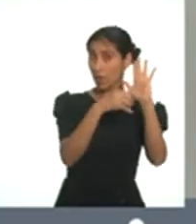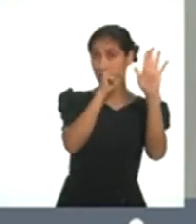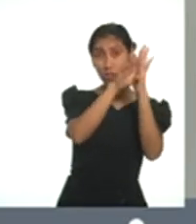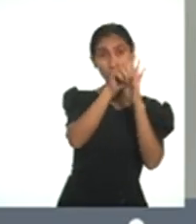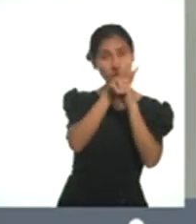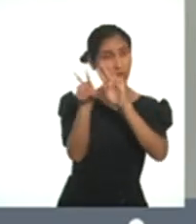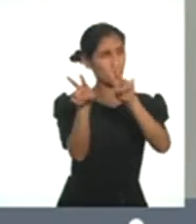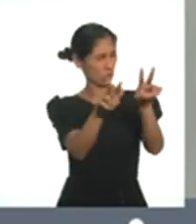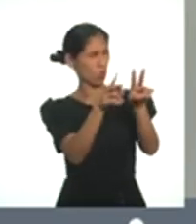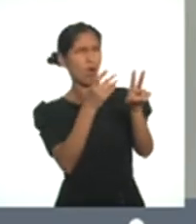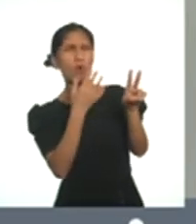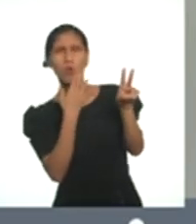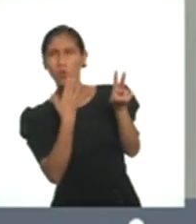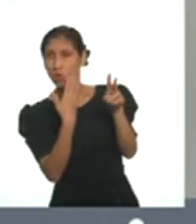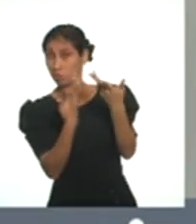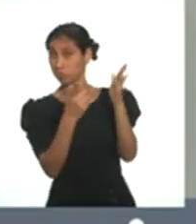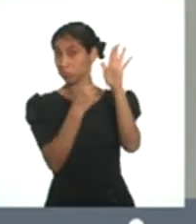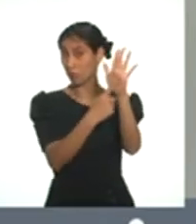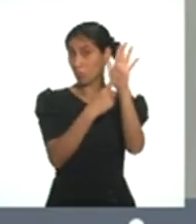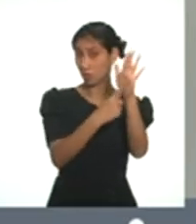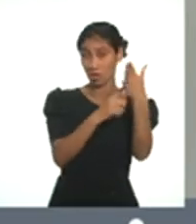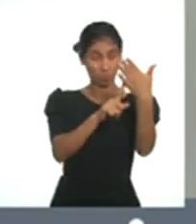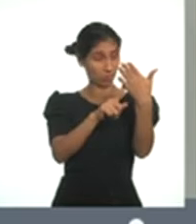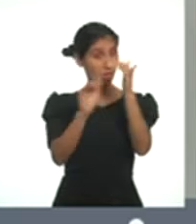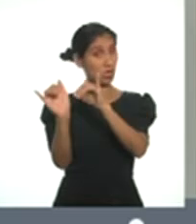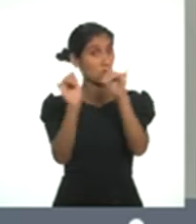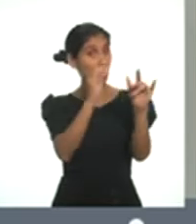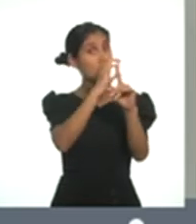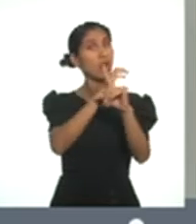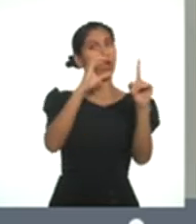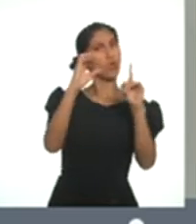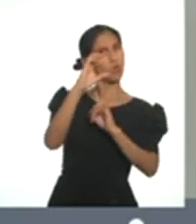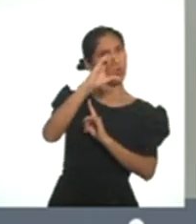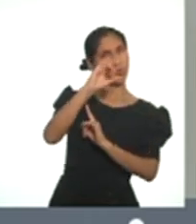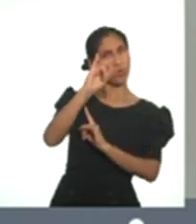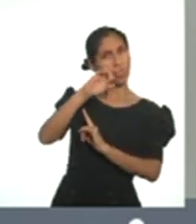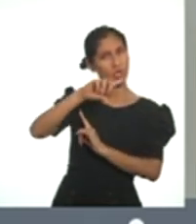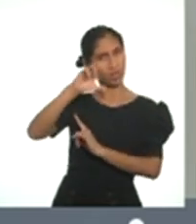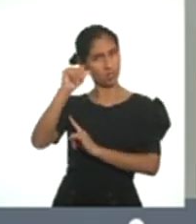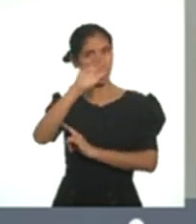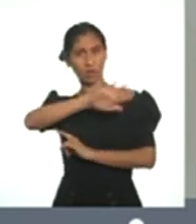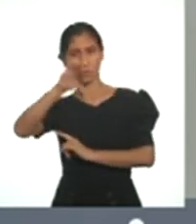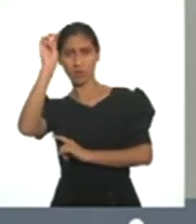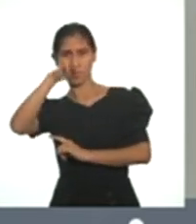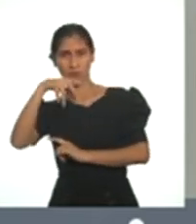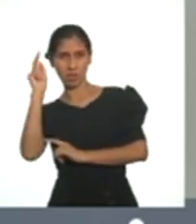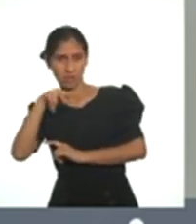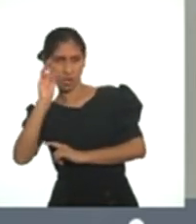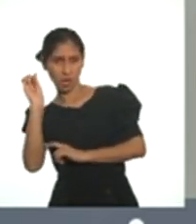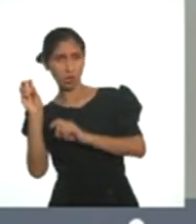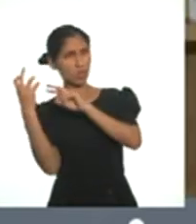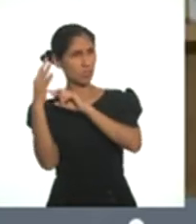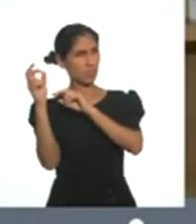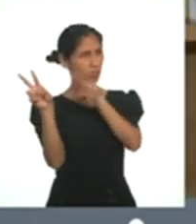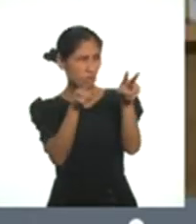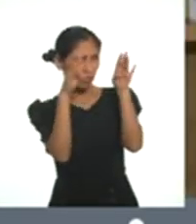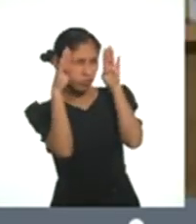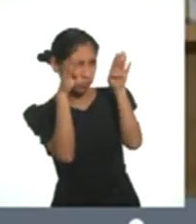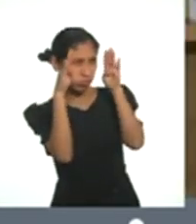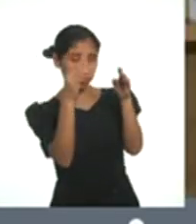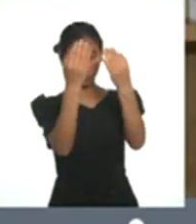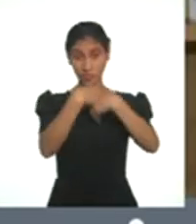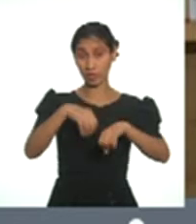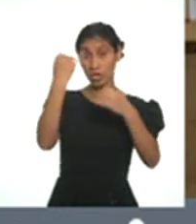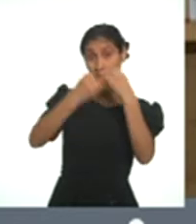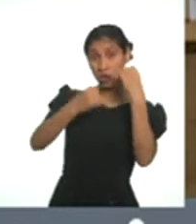que mostraban eran coloridos y mostraban tal cual la Cuenca del Mantaro, además de capturar mi atención en todo momento. Claro que